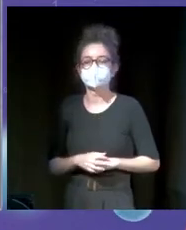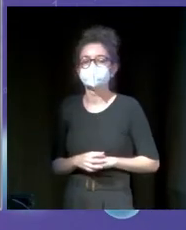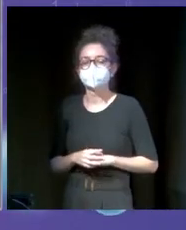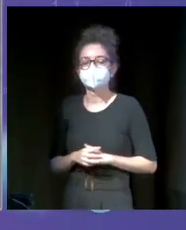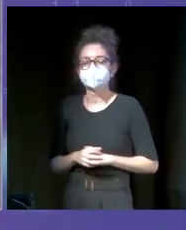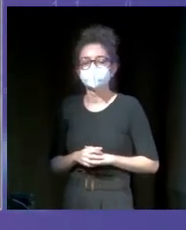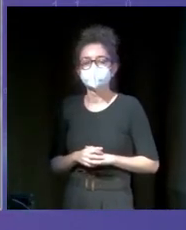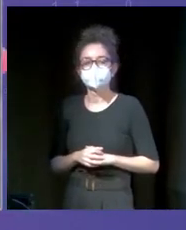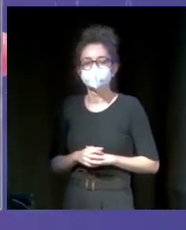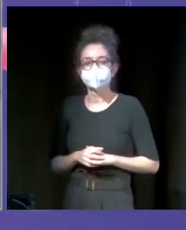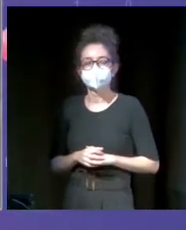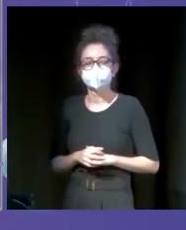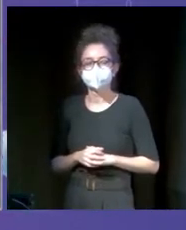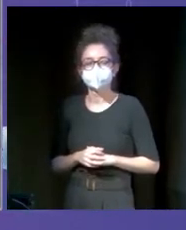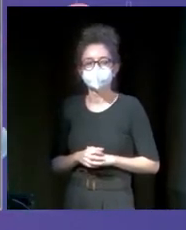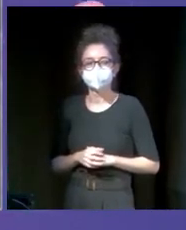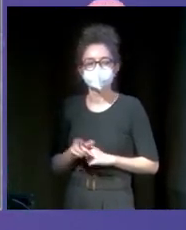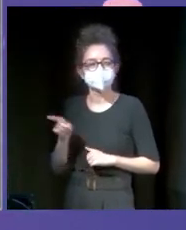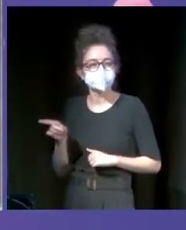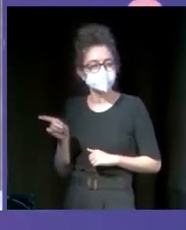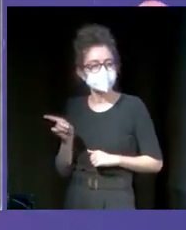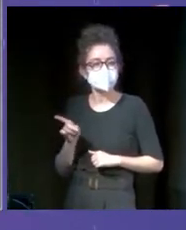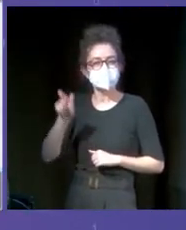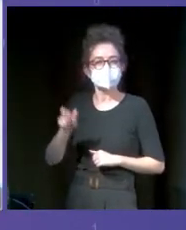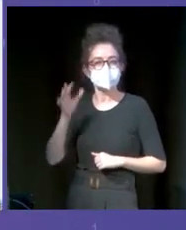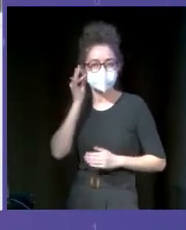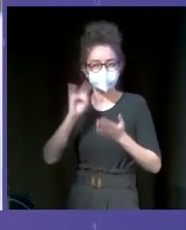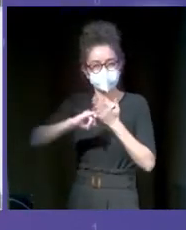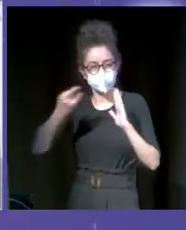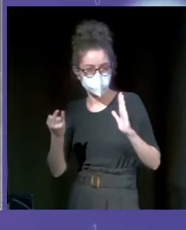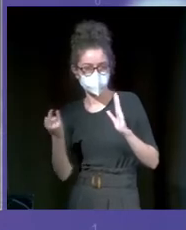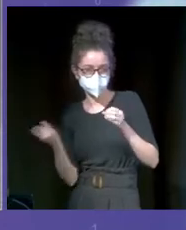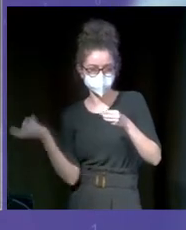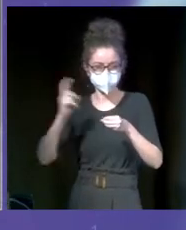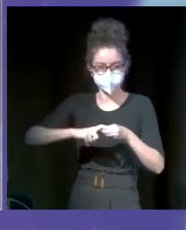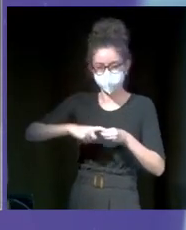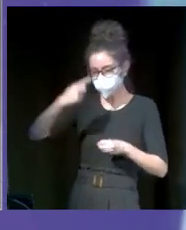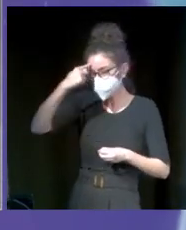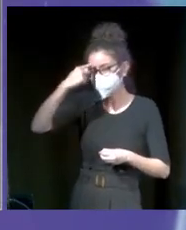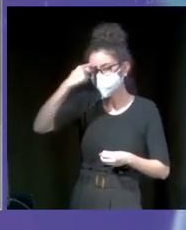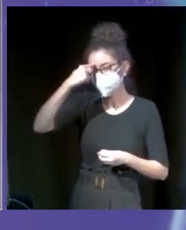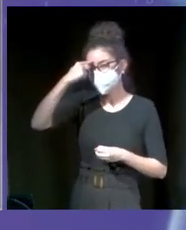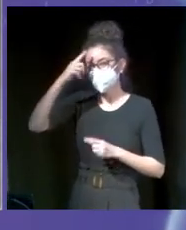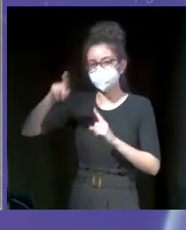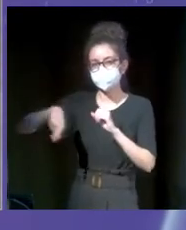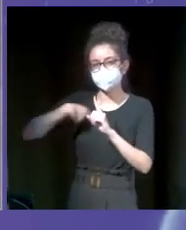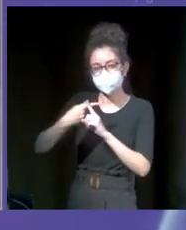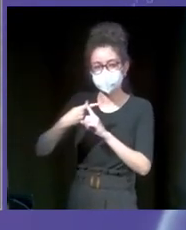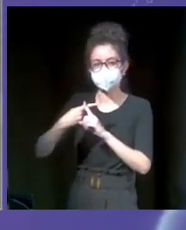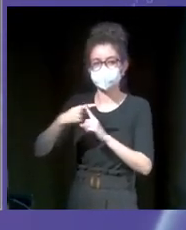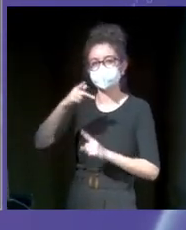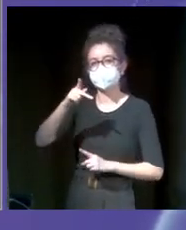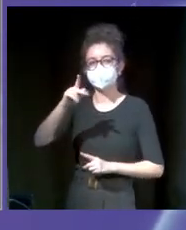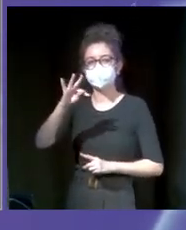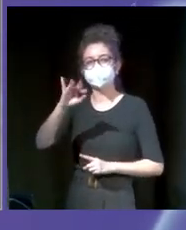Esta vive empeñada en incorporar a la mujer en el mundo de la tecnología y vive inmersa en el mundo del ticketing. Viene con las pilas